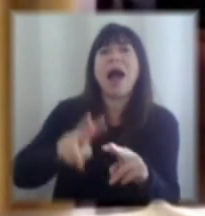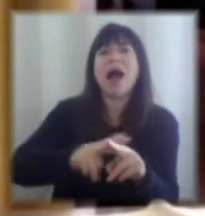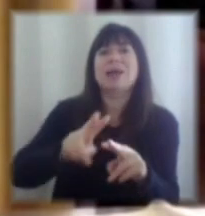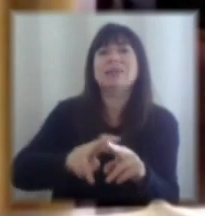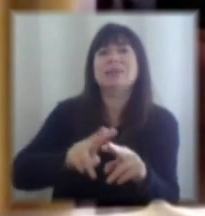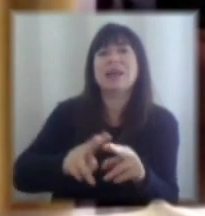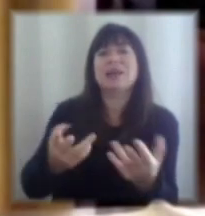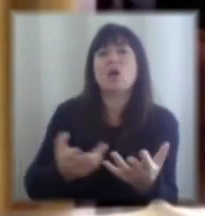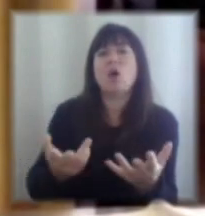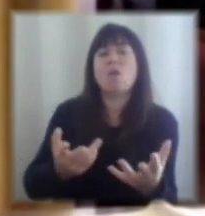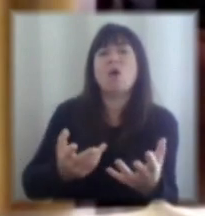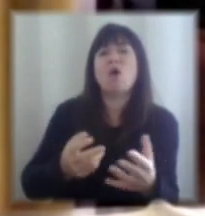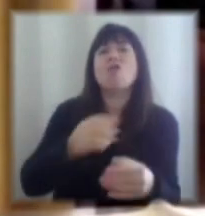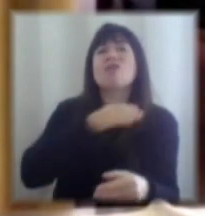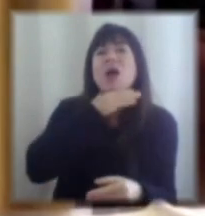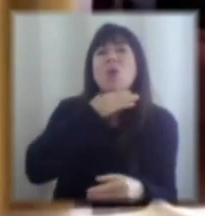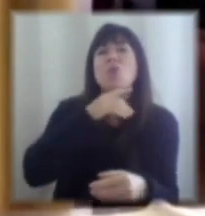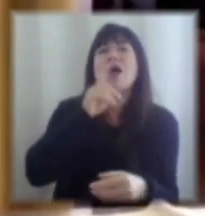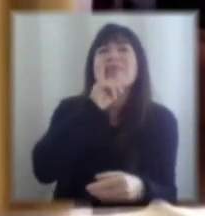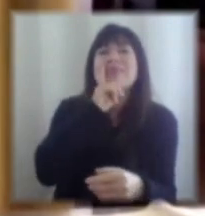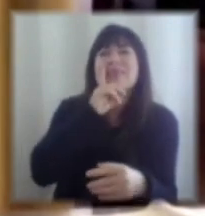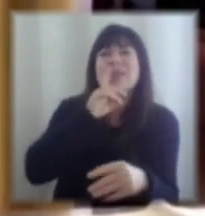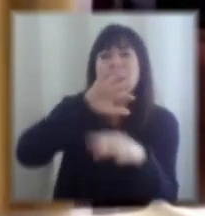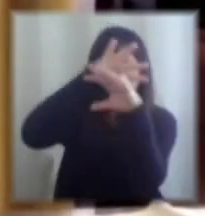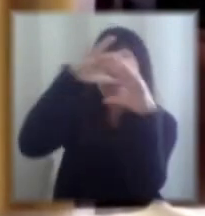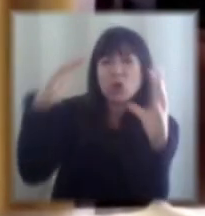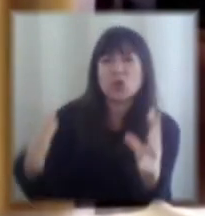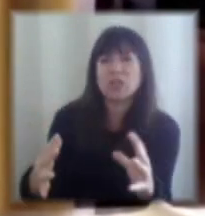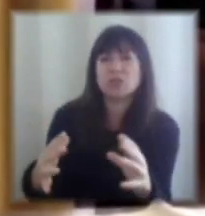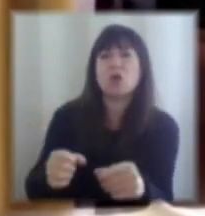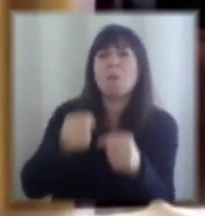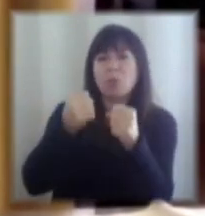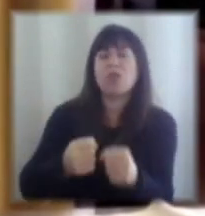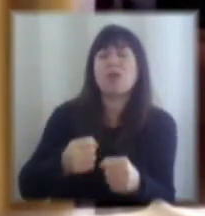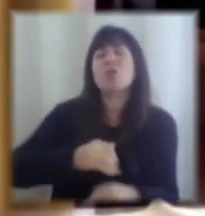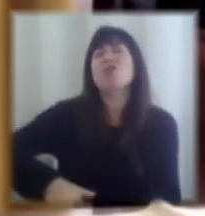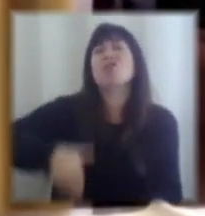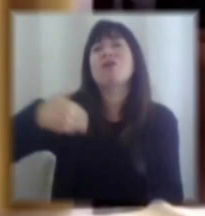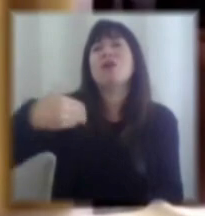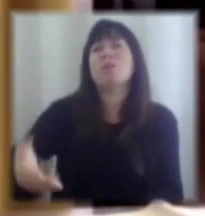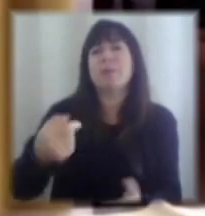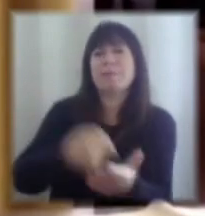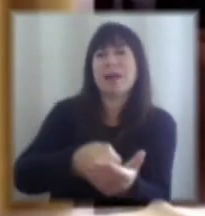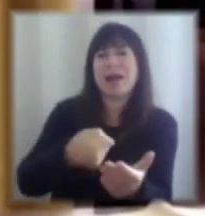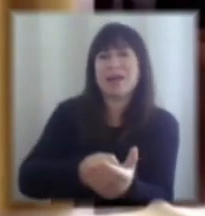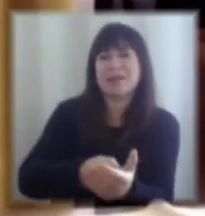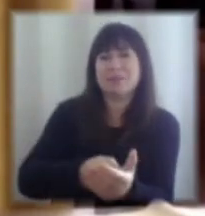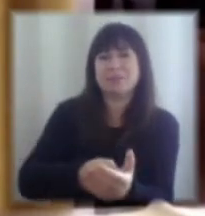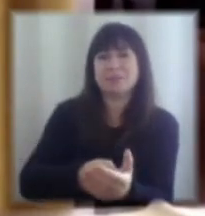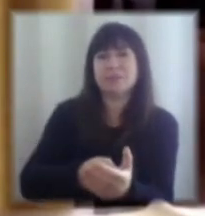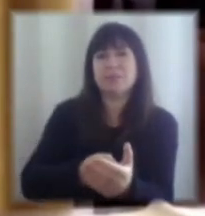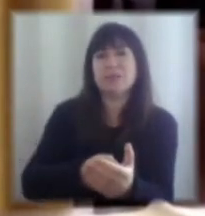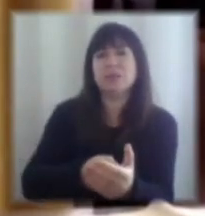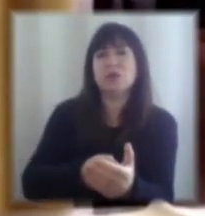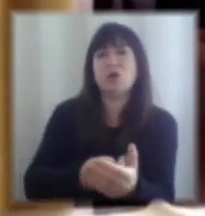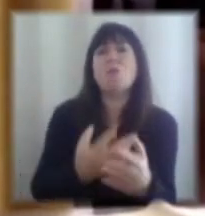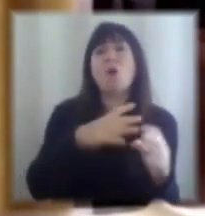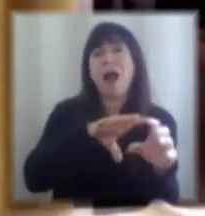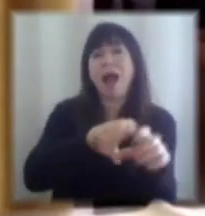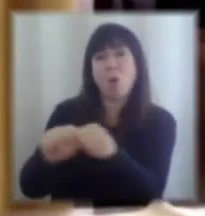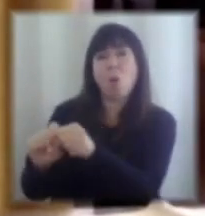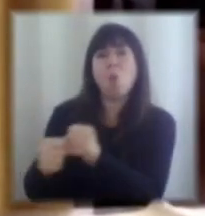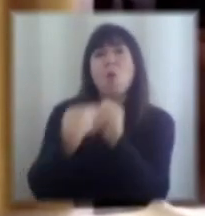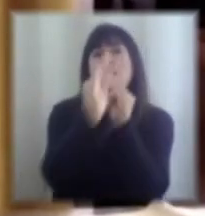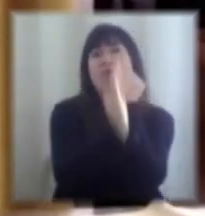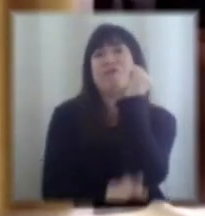un techo o que se converge a un cierto techo y eso no puede venir fruto de un acuerdo fiscal que dé